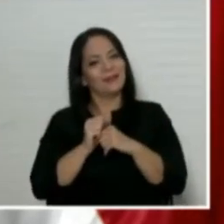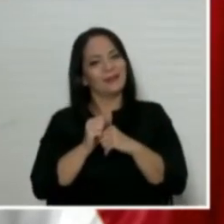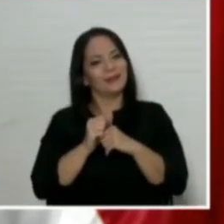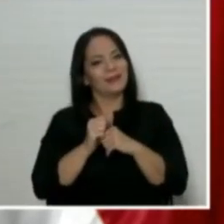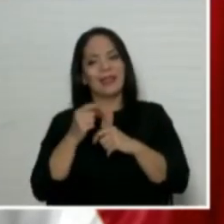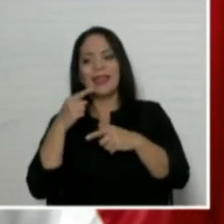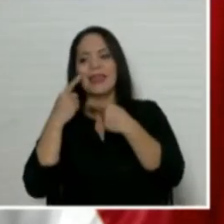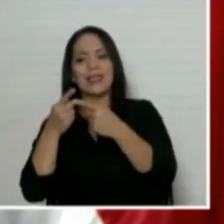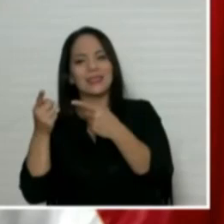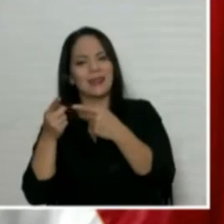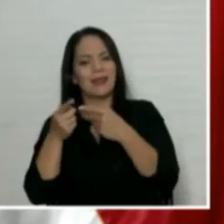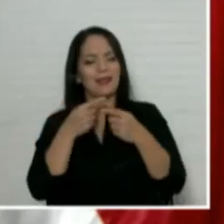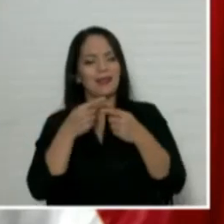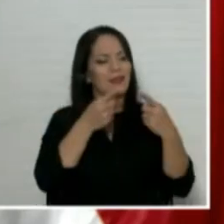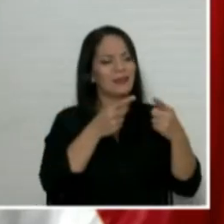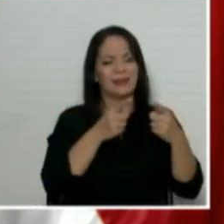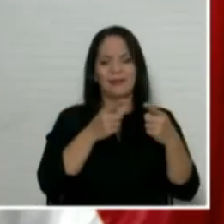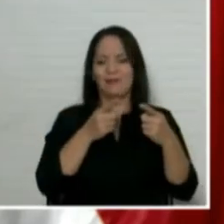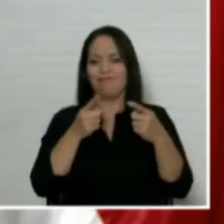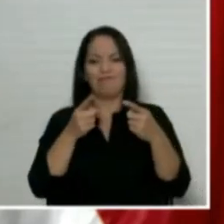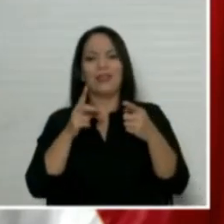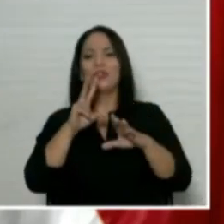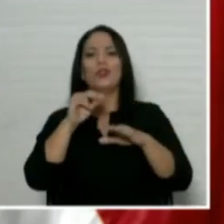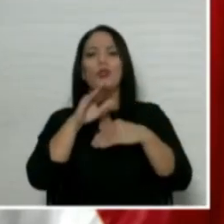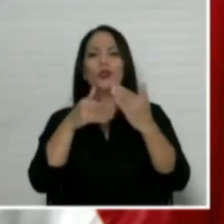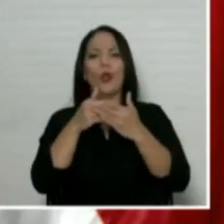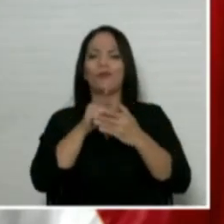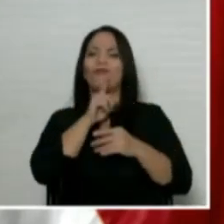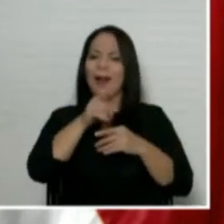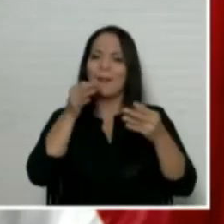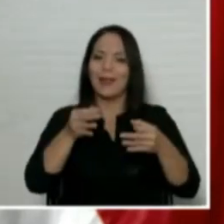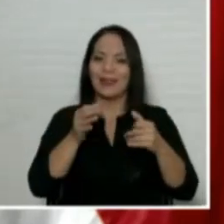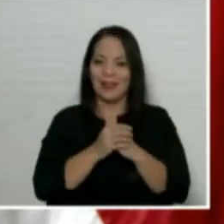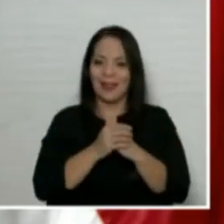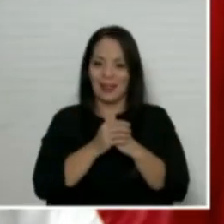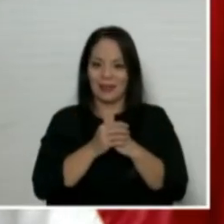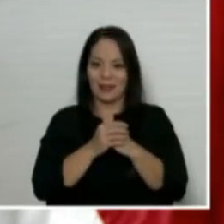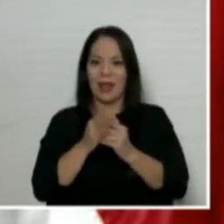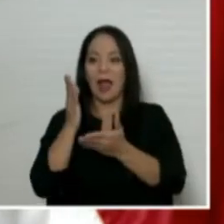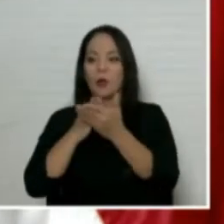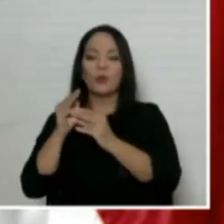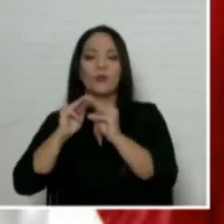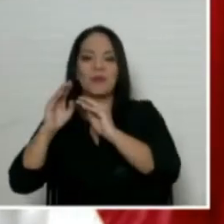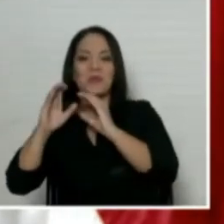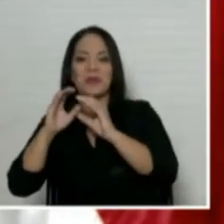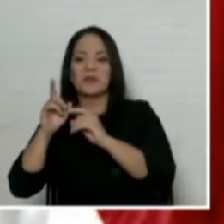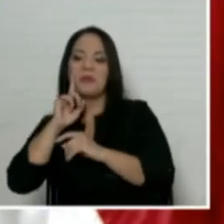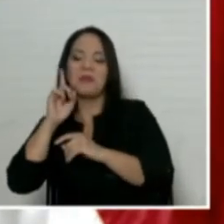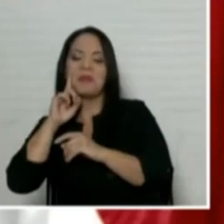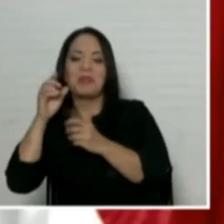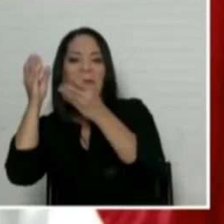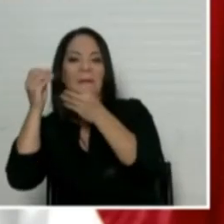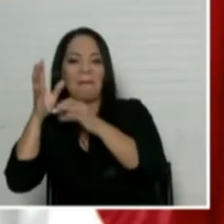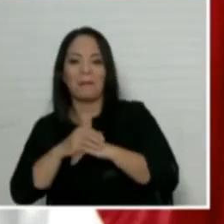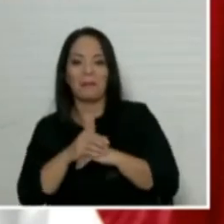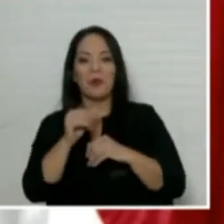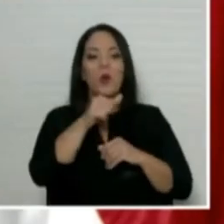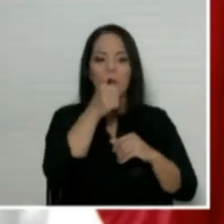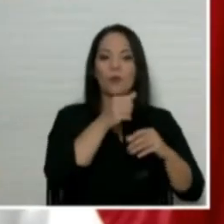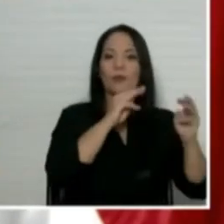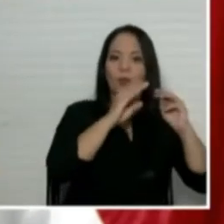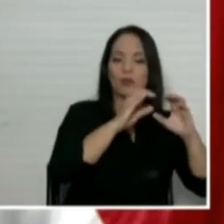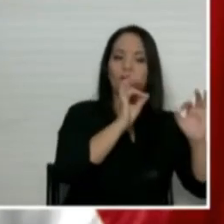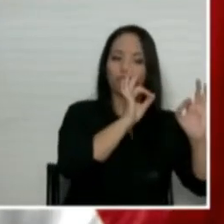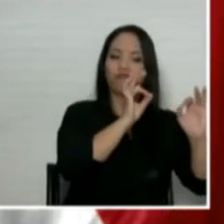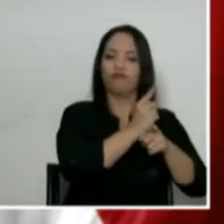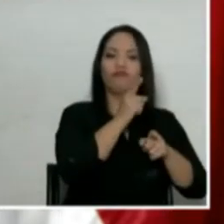O no todos reportan la realidad fáctica de esos documentos de una manera objetiva. La